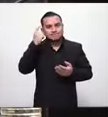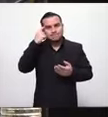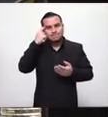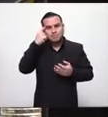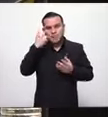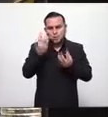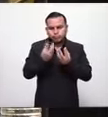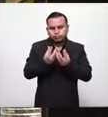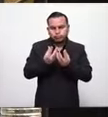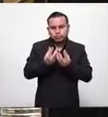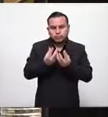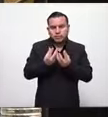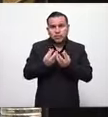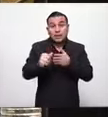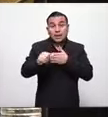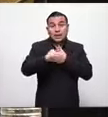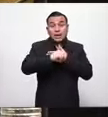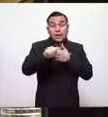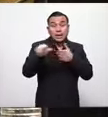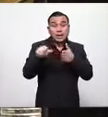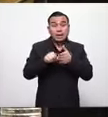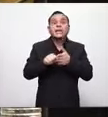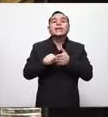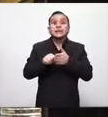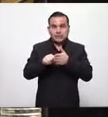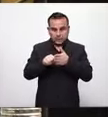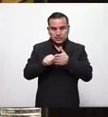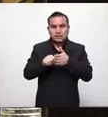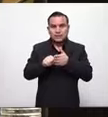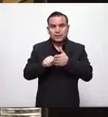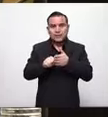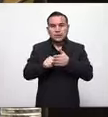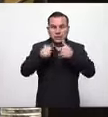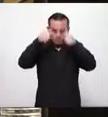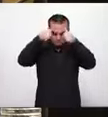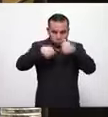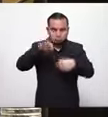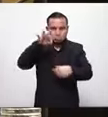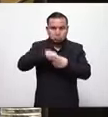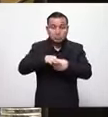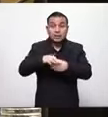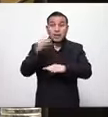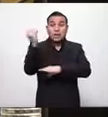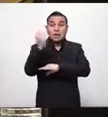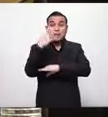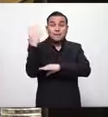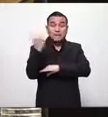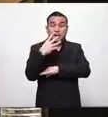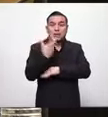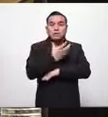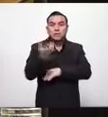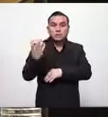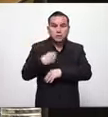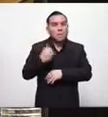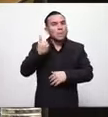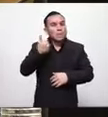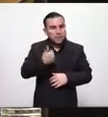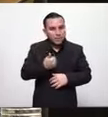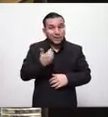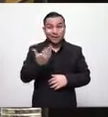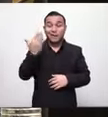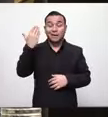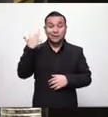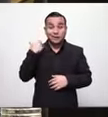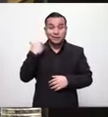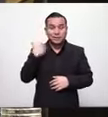y la asamblea no sólo aprobó decretos de emergencia sino también decretos de excepción el